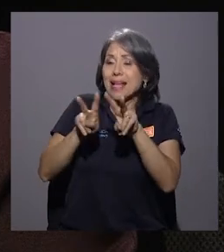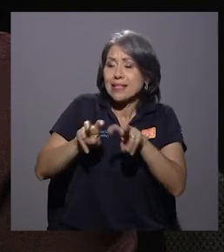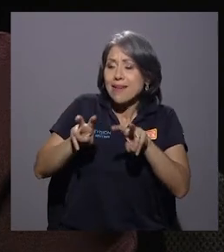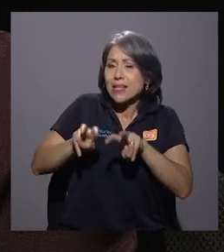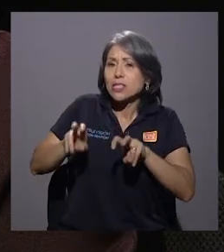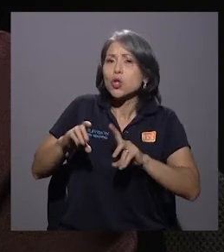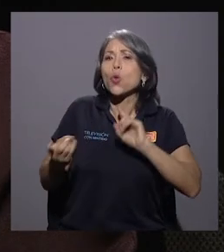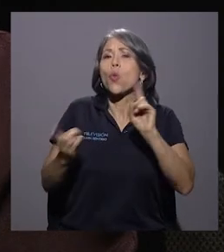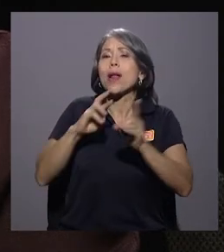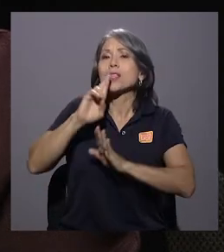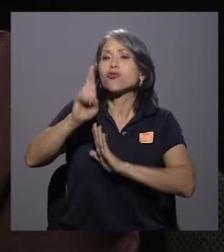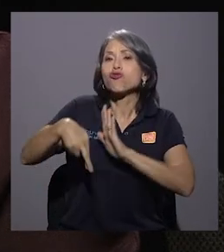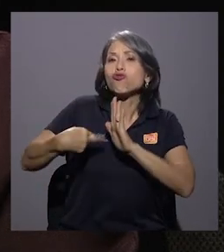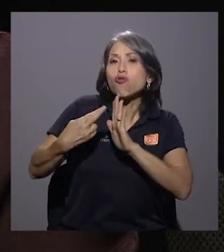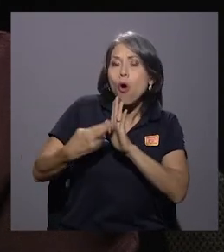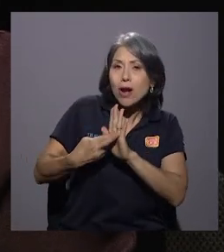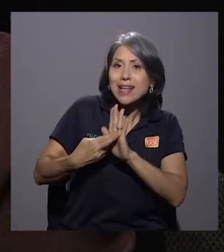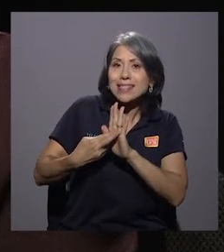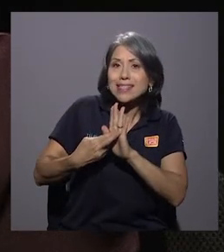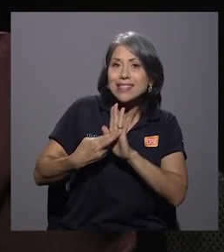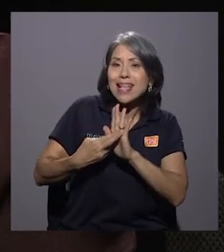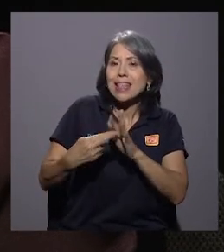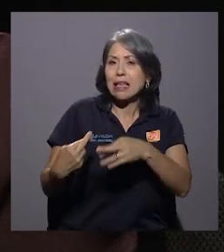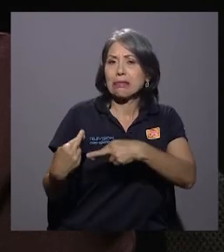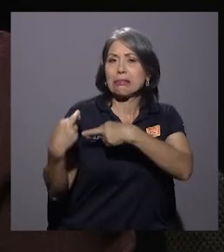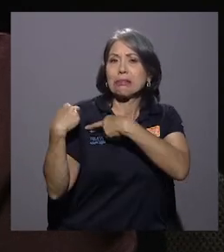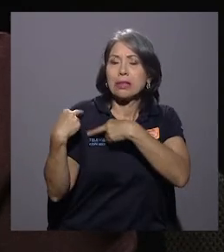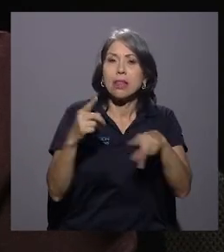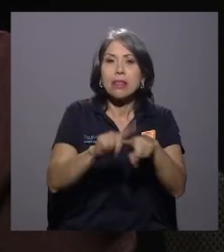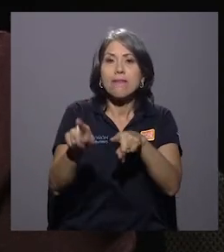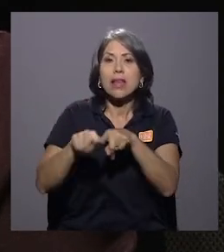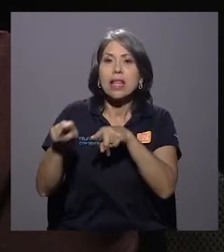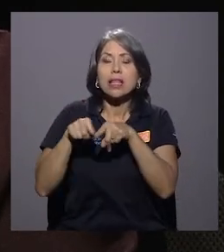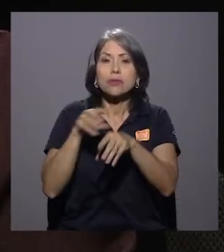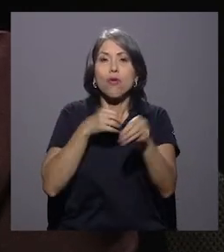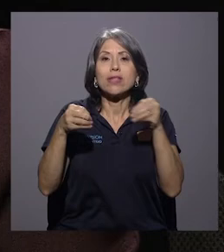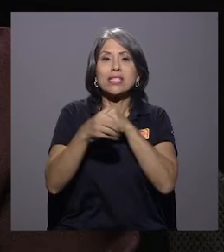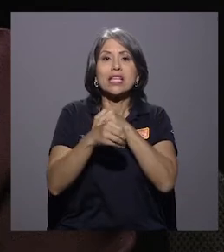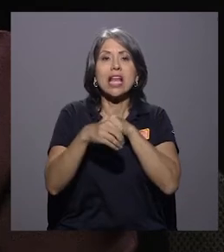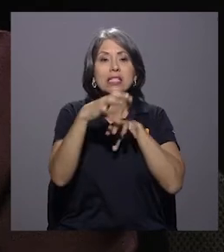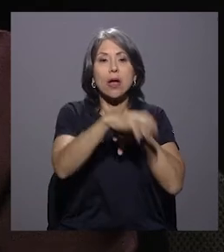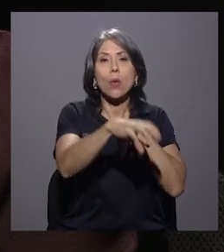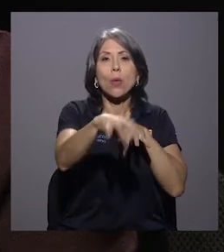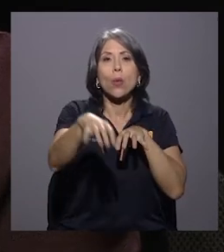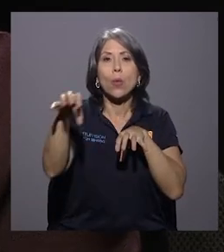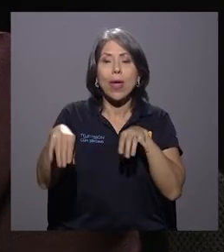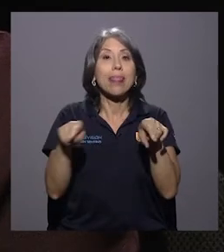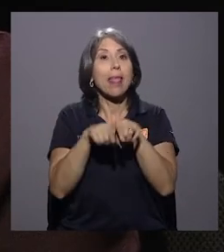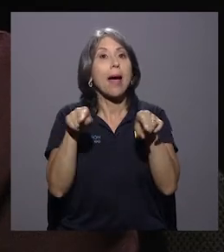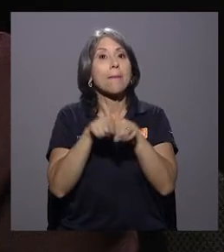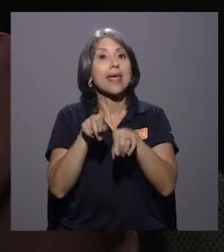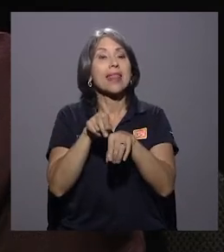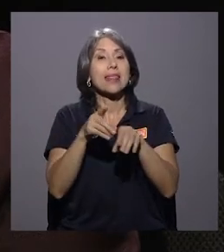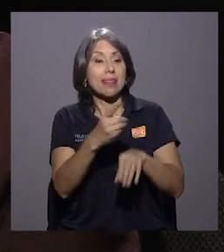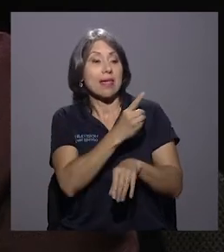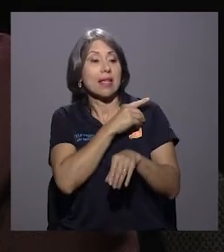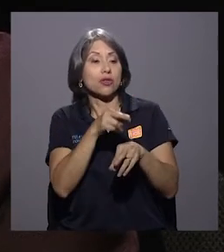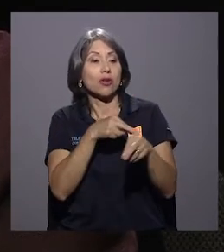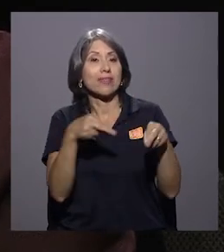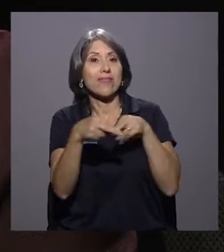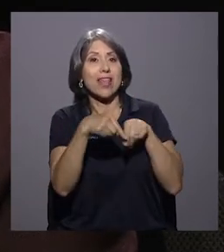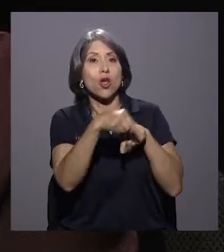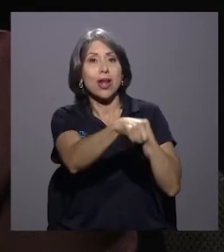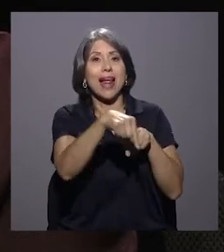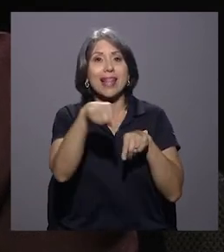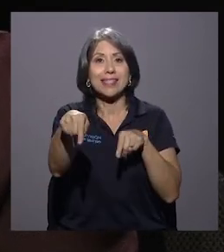los roles, de las cargas que hoy tienen las diferentes oficinas locales y las direcciones regionales, pasa por una valoración de la cantidad de la